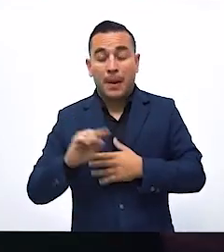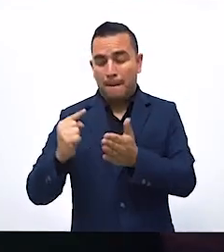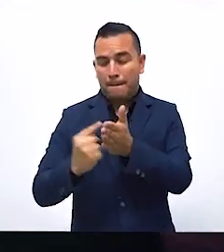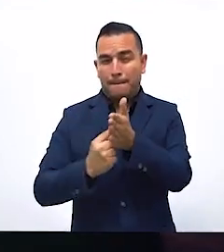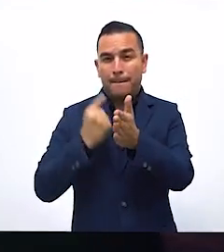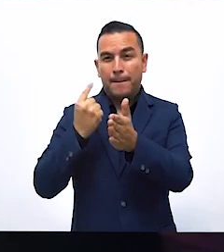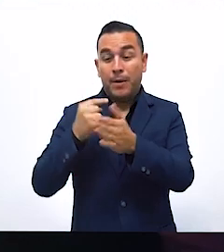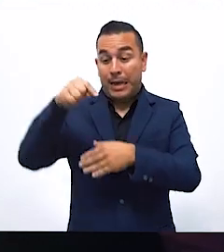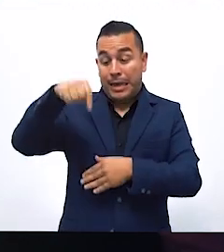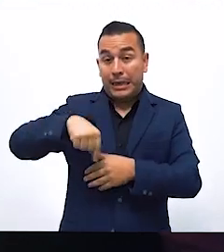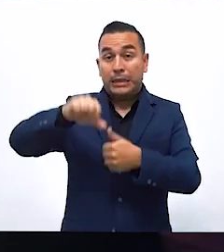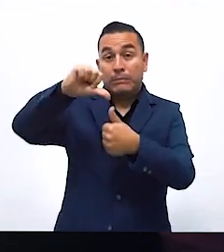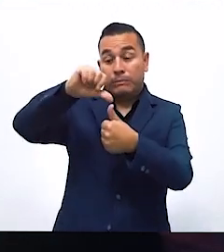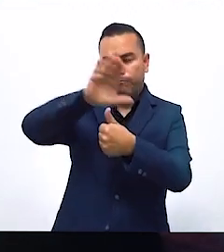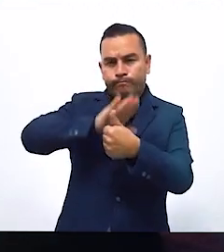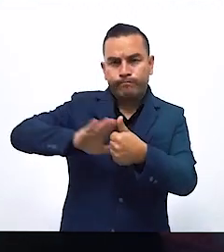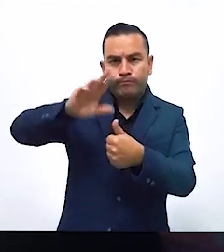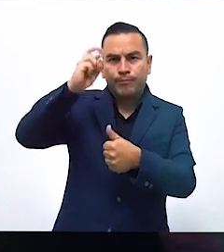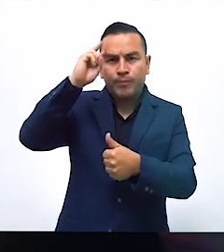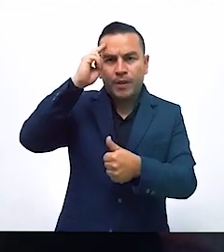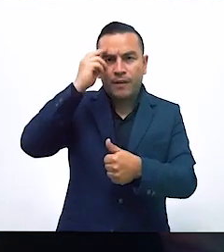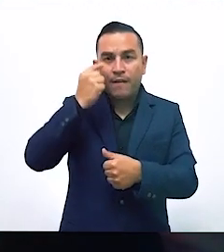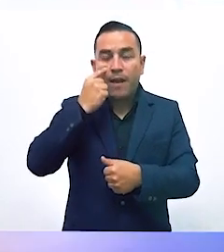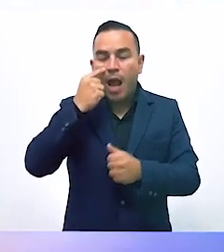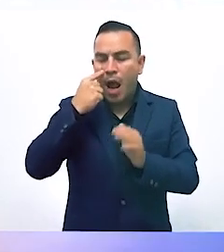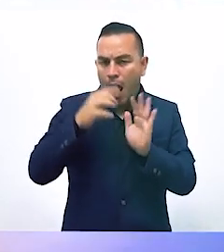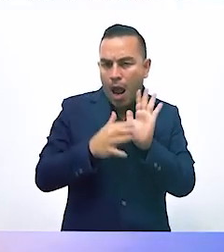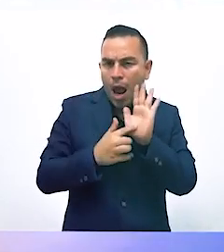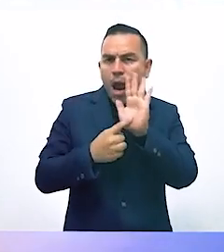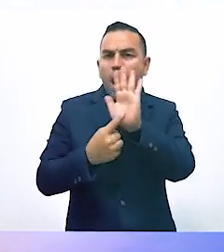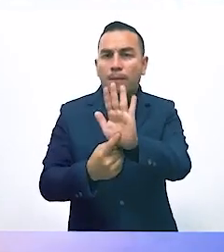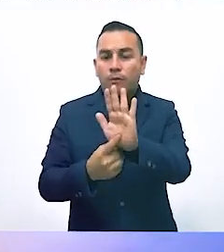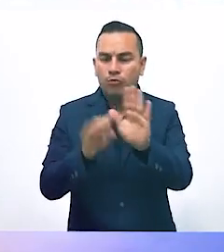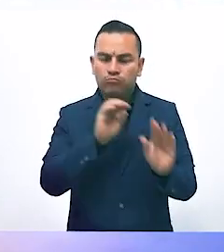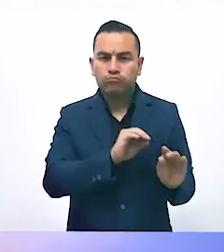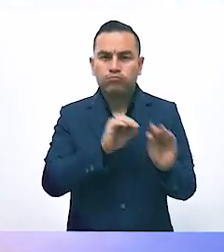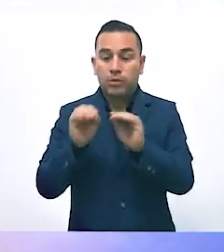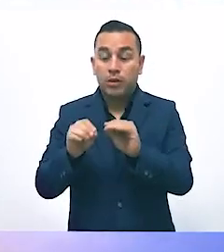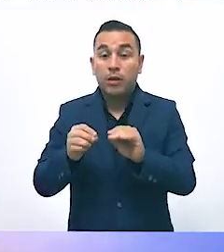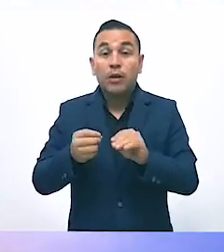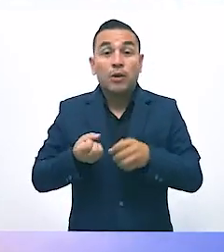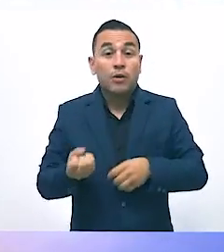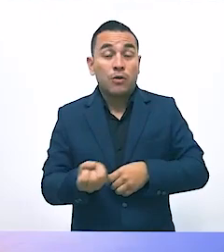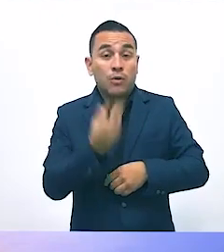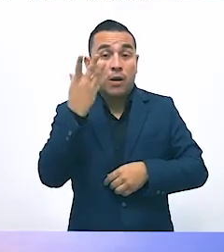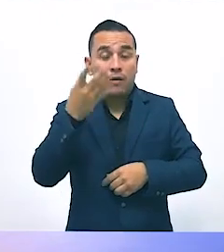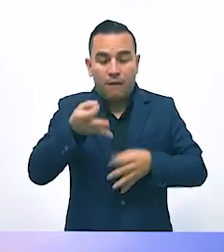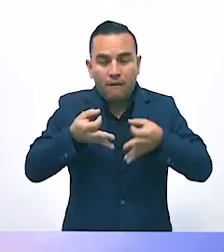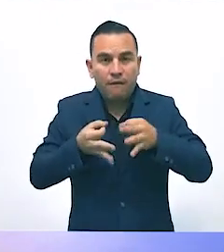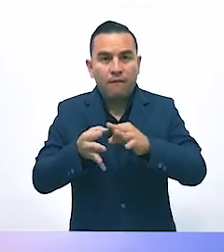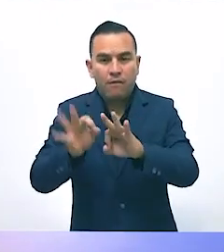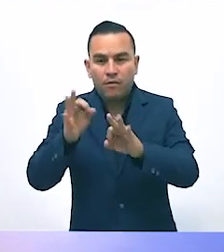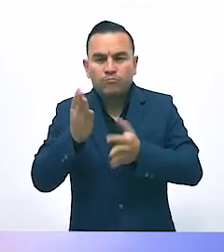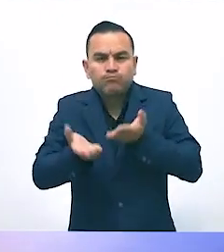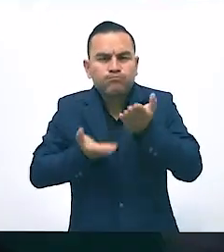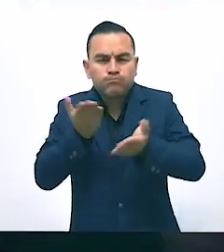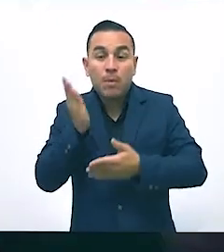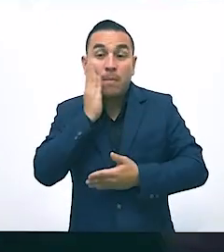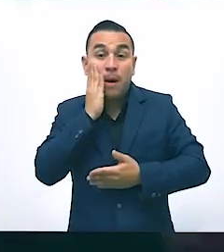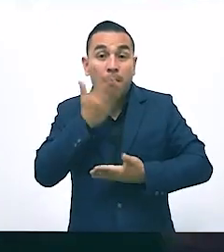El primero en la región será el referente a seguir para la implementación del nuevo modelo de atención materno-infantil.